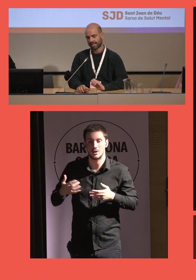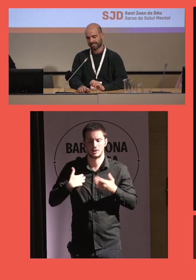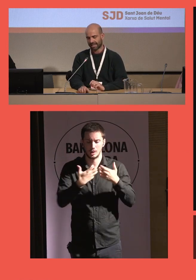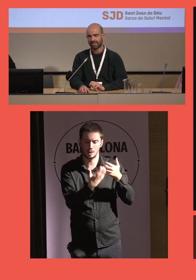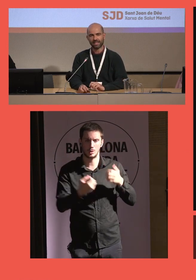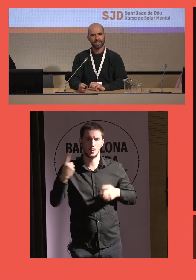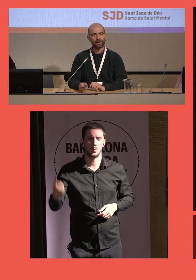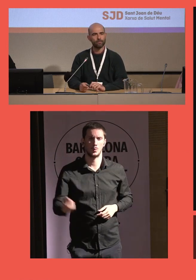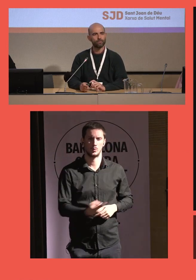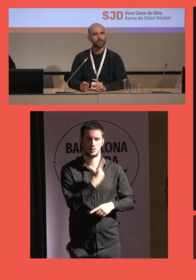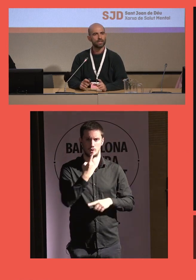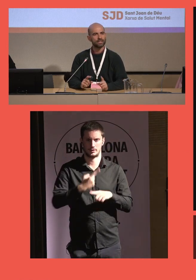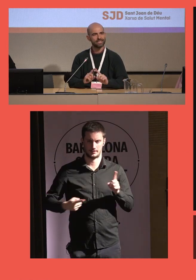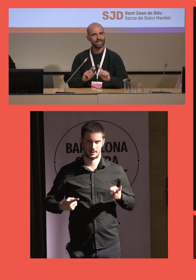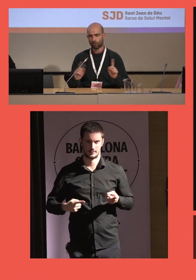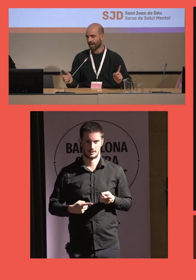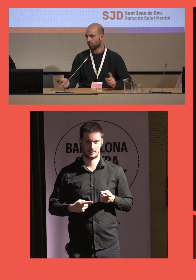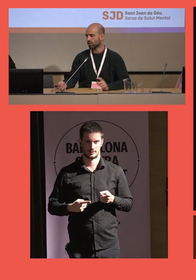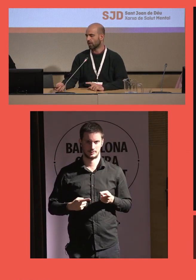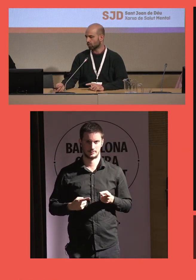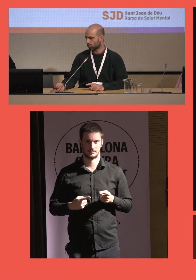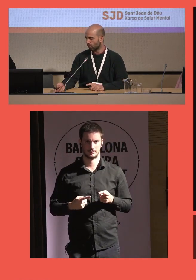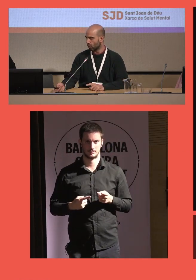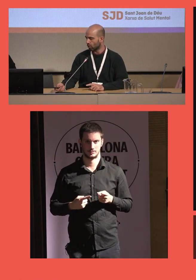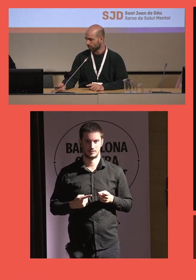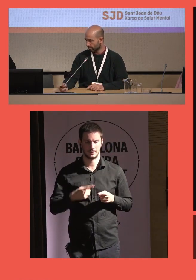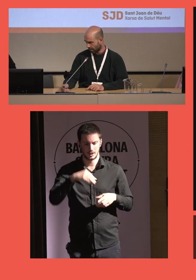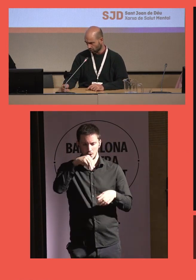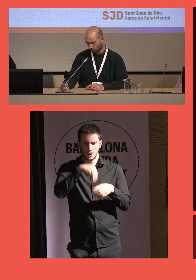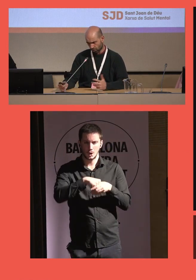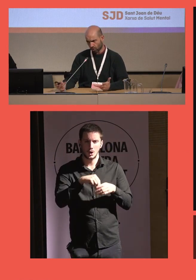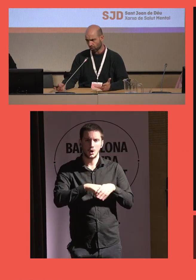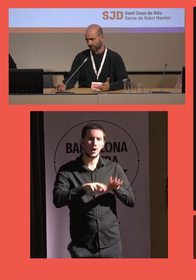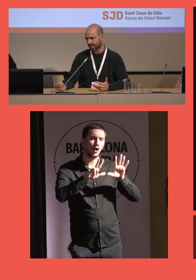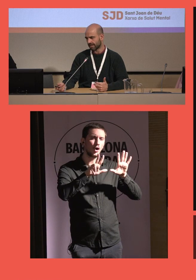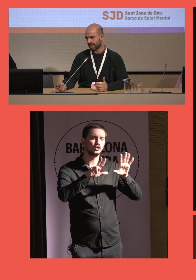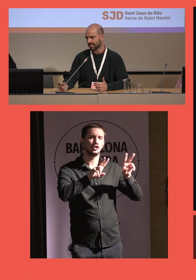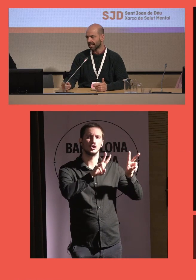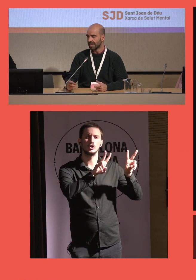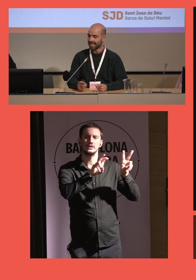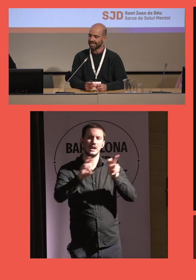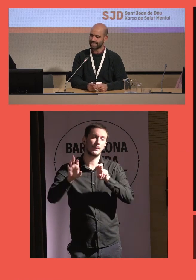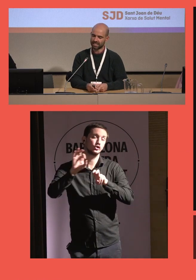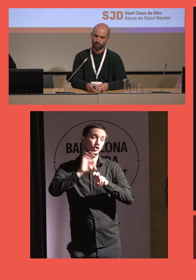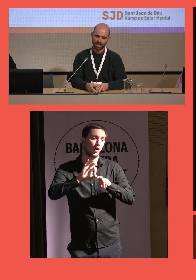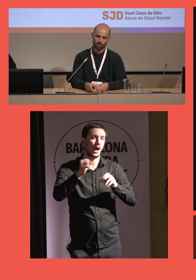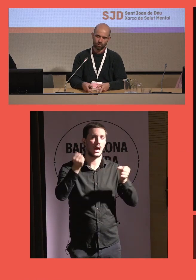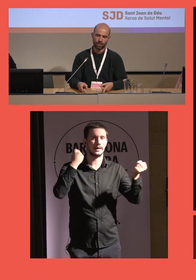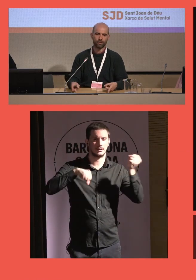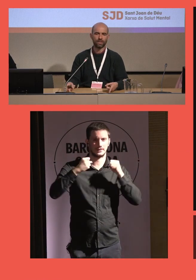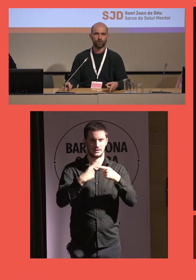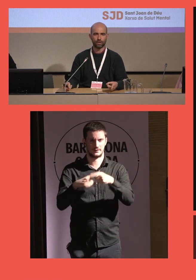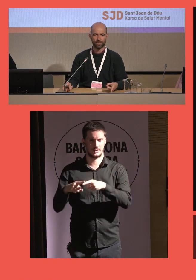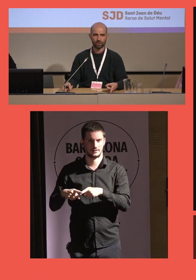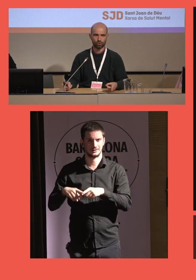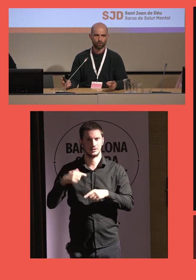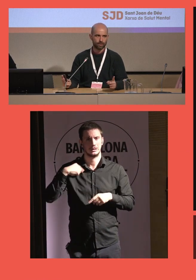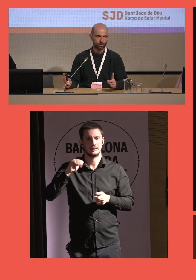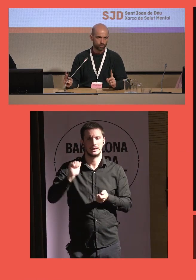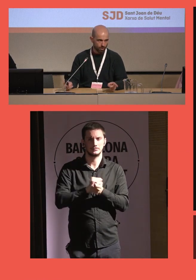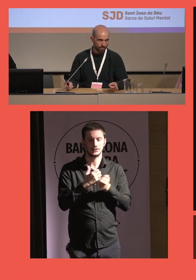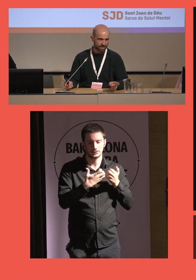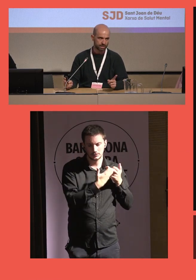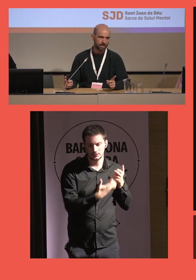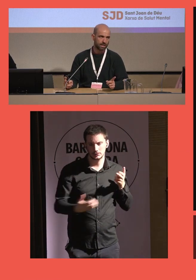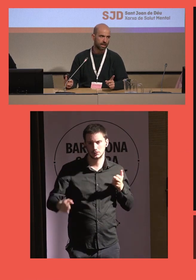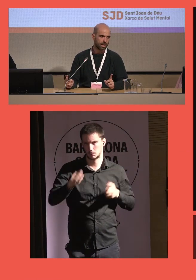media que están desarrollados en ocho módulos de actividades y se espera una duración de doce meses. Nosotros